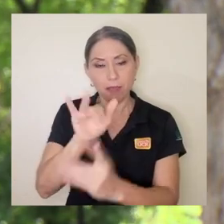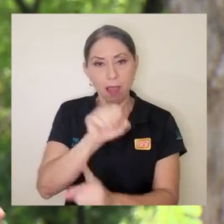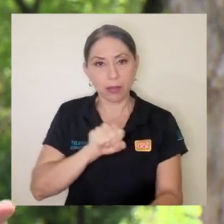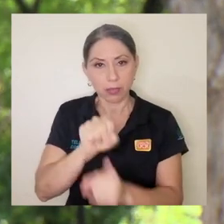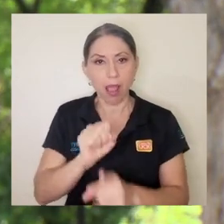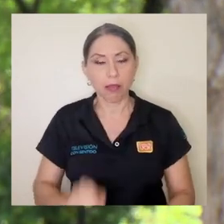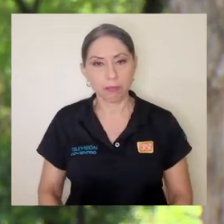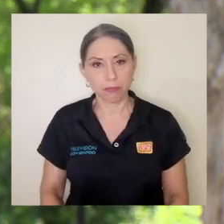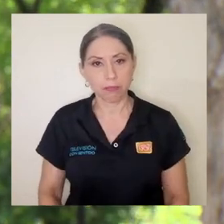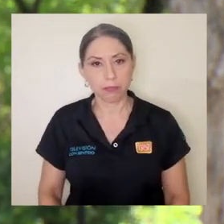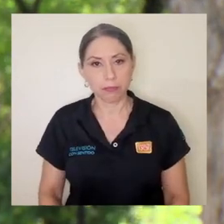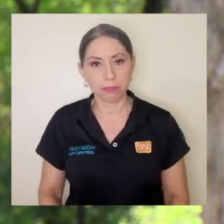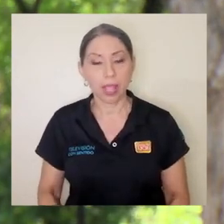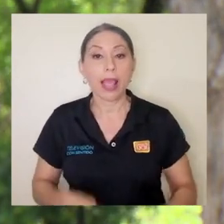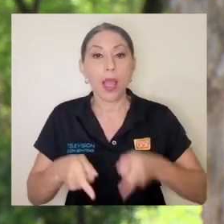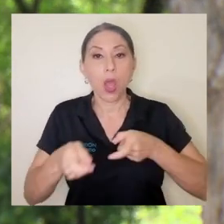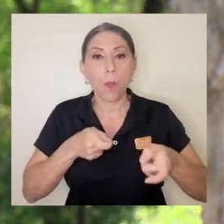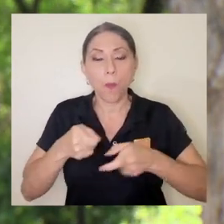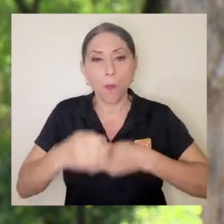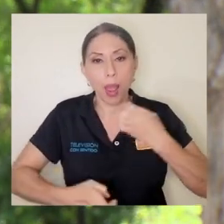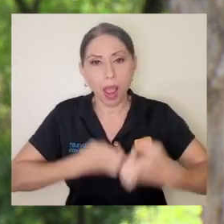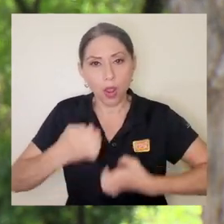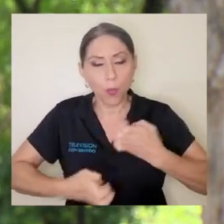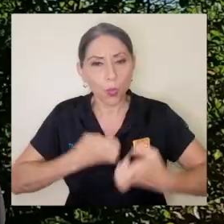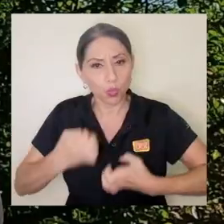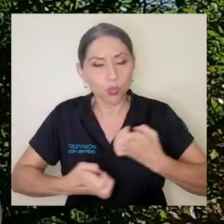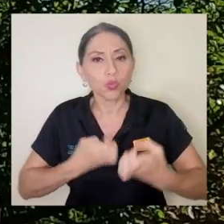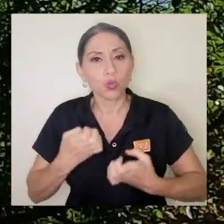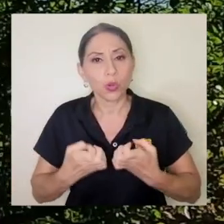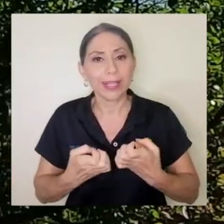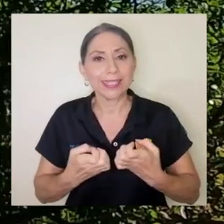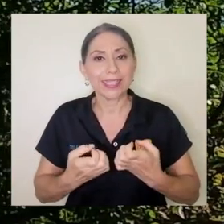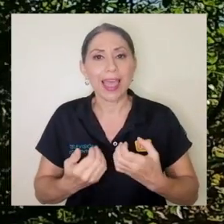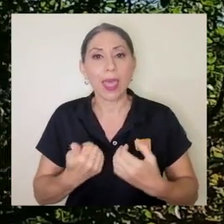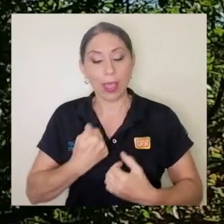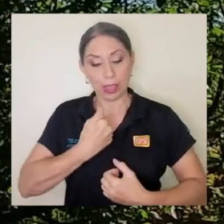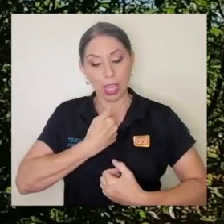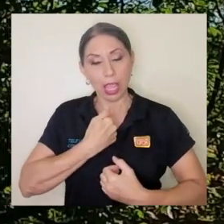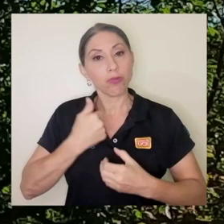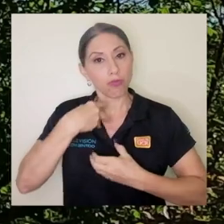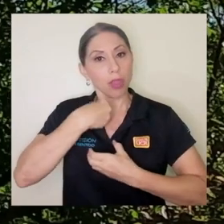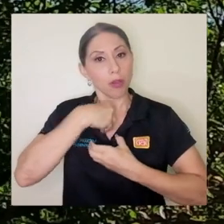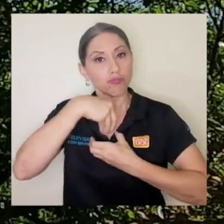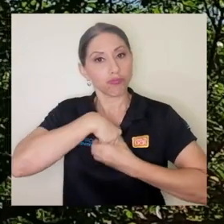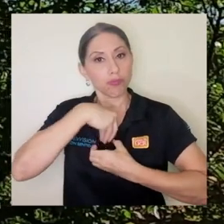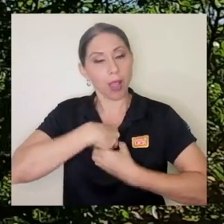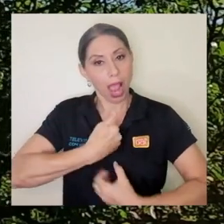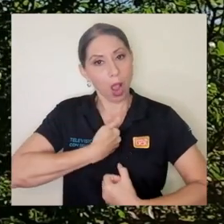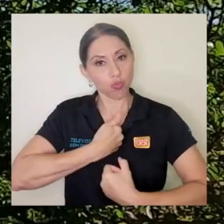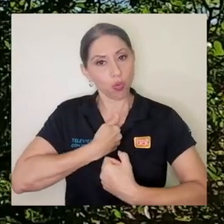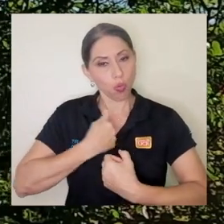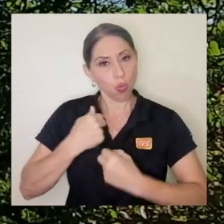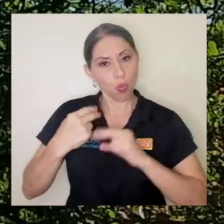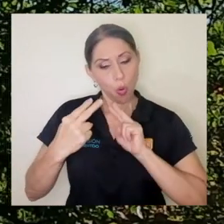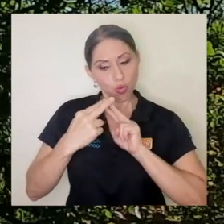me resulte más favorable para enfrentar esa situación. El manejo de las emociones pasa por un